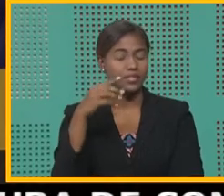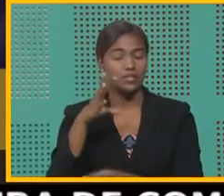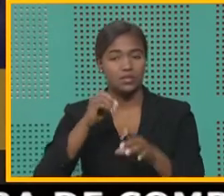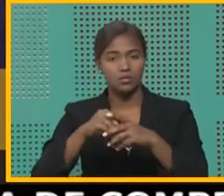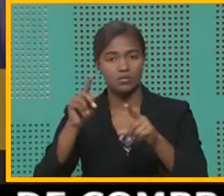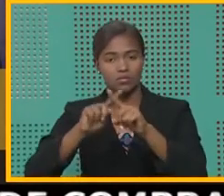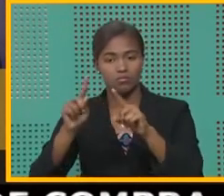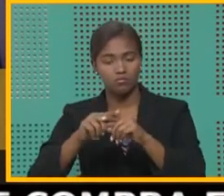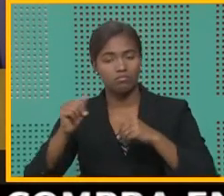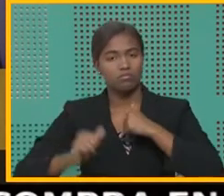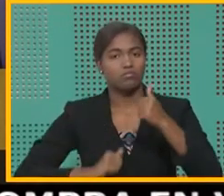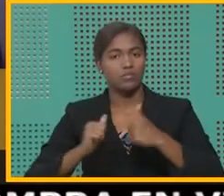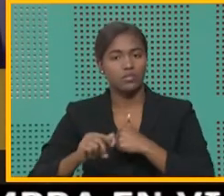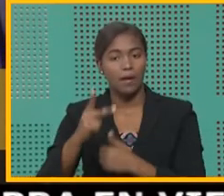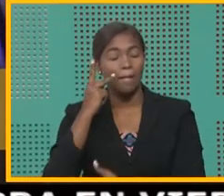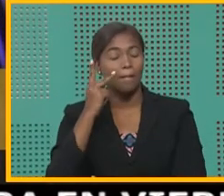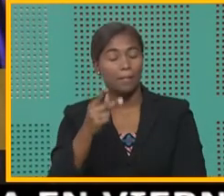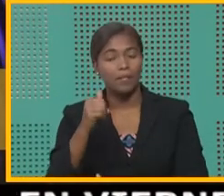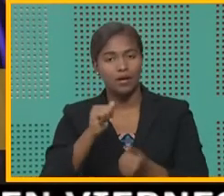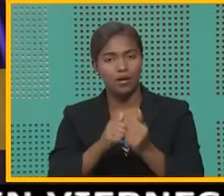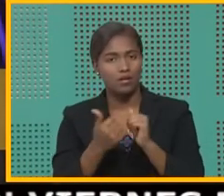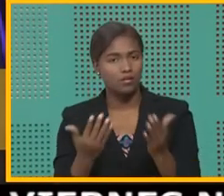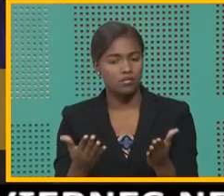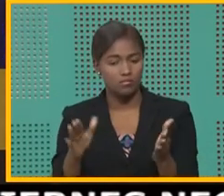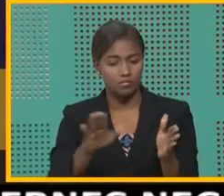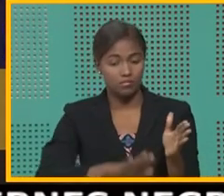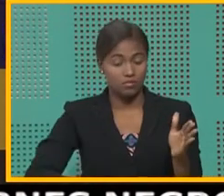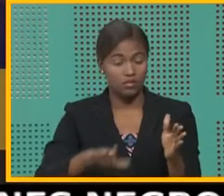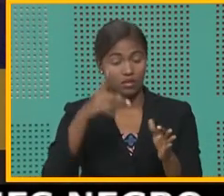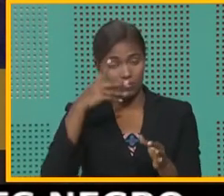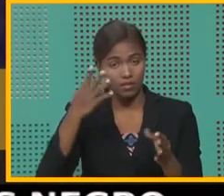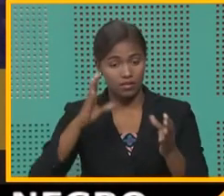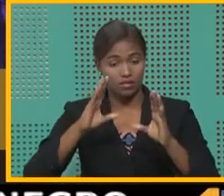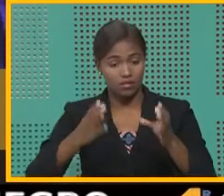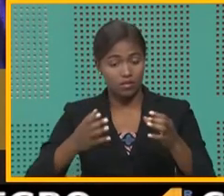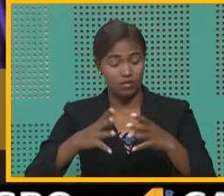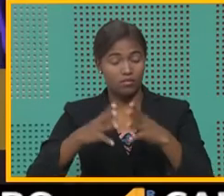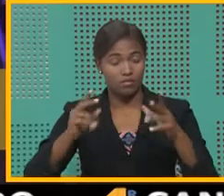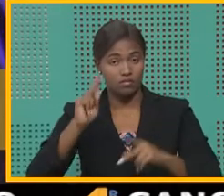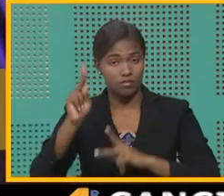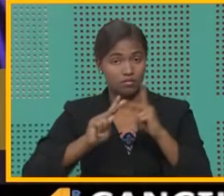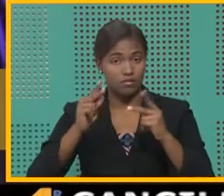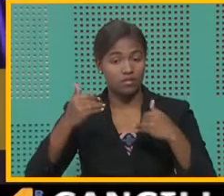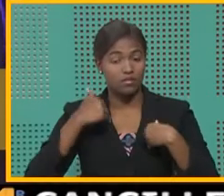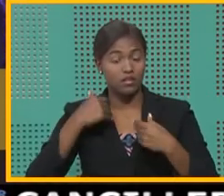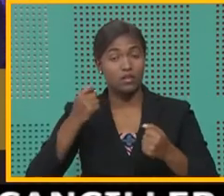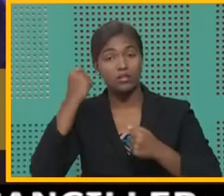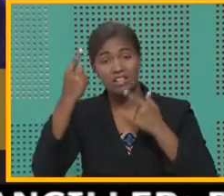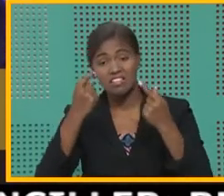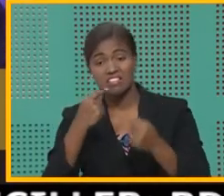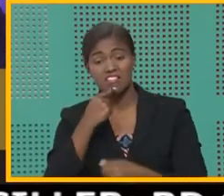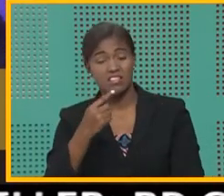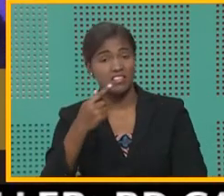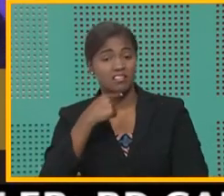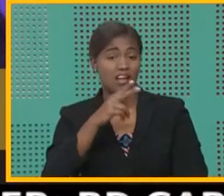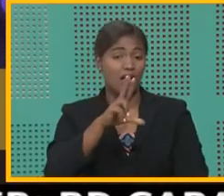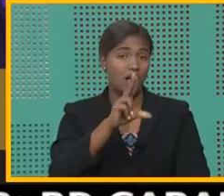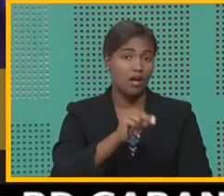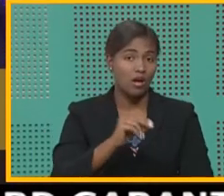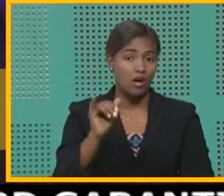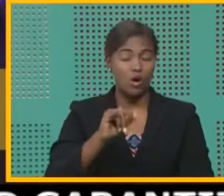de mucho entusiasmo ver cómo sectores que para la mayoría de la ciudadanía se entienden que no o que no entienden,